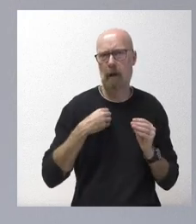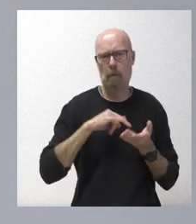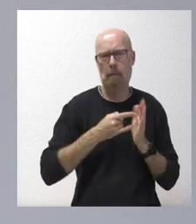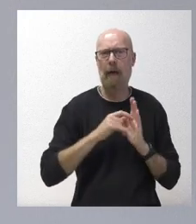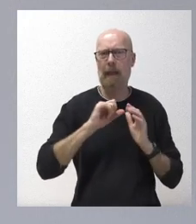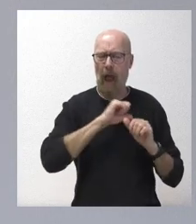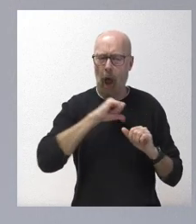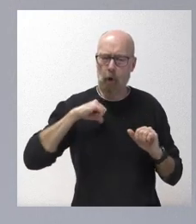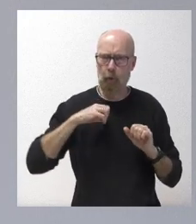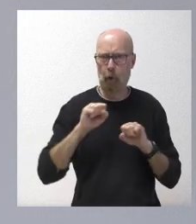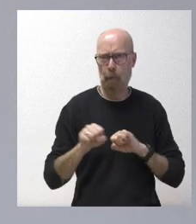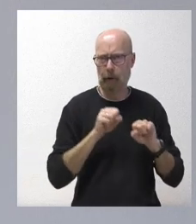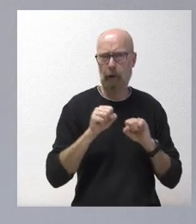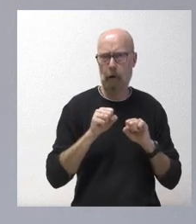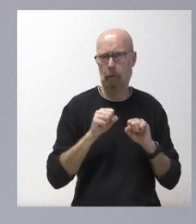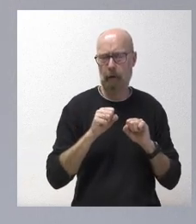legislatura y que seguiremos desarrollando.